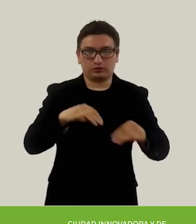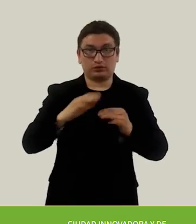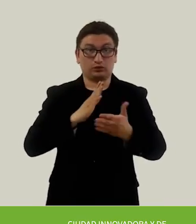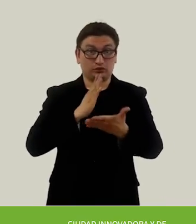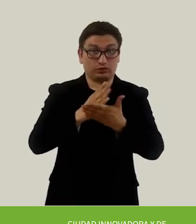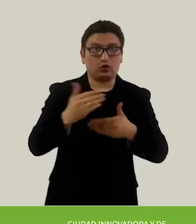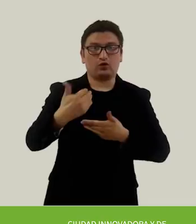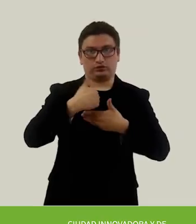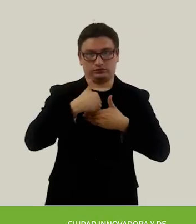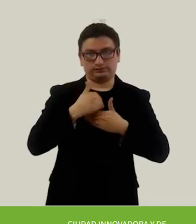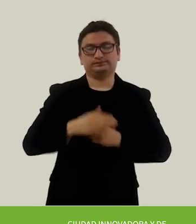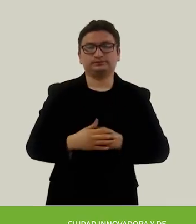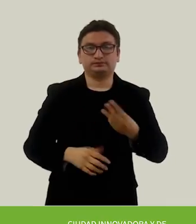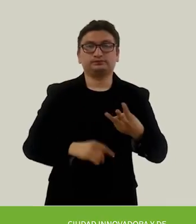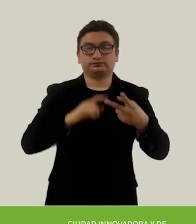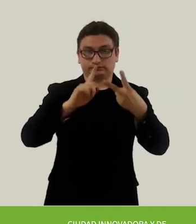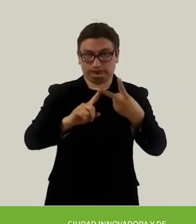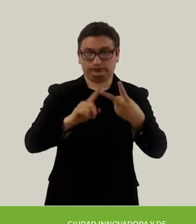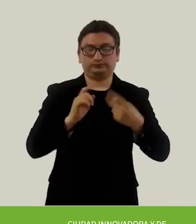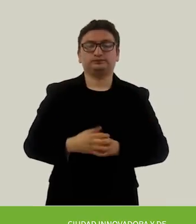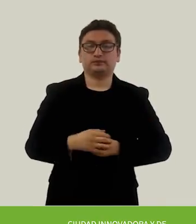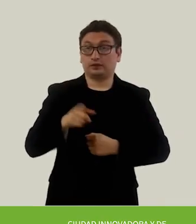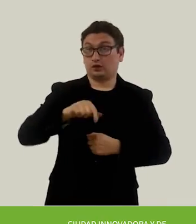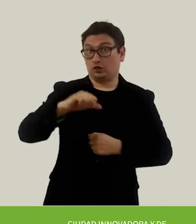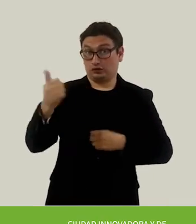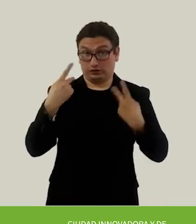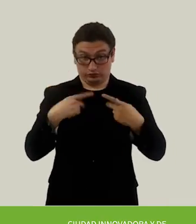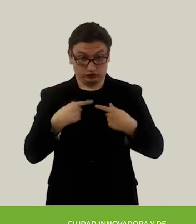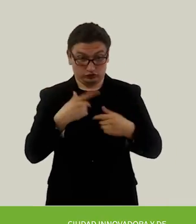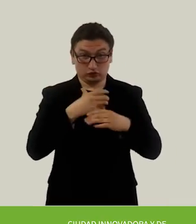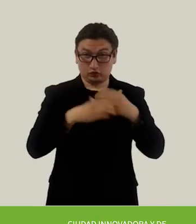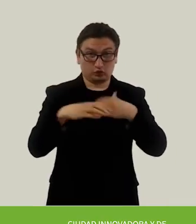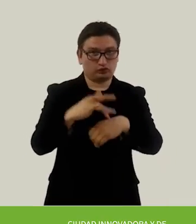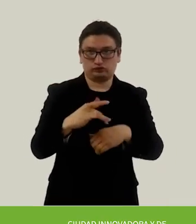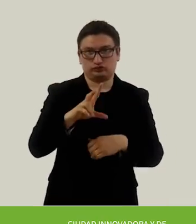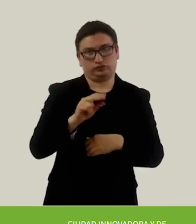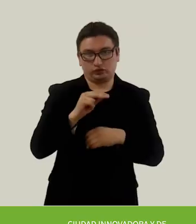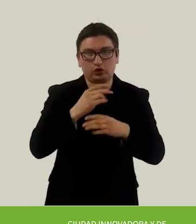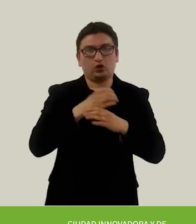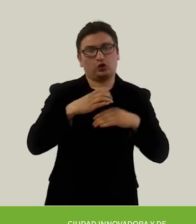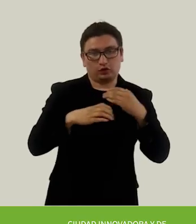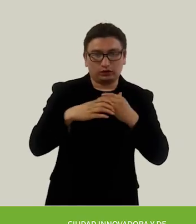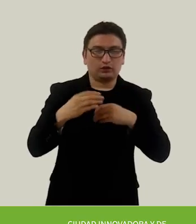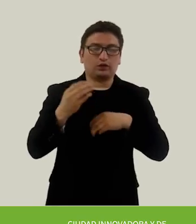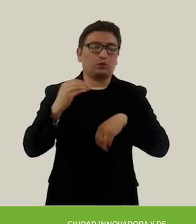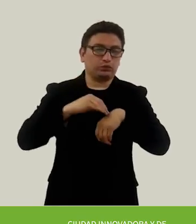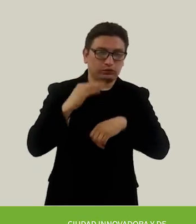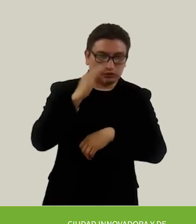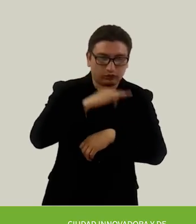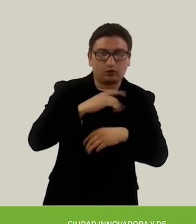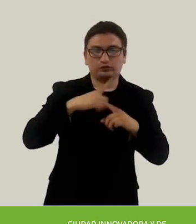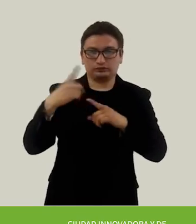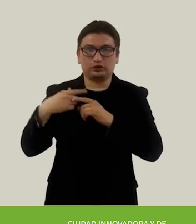llegar a casa. 2. Evitar que otras personas toquen los mecanismos utilizados para su desplazamiento, prótesis,